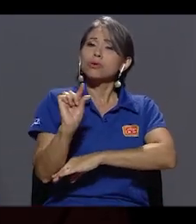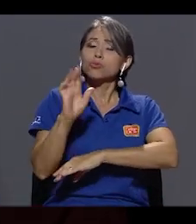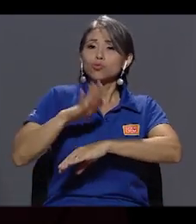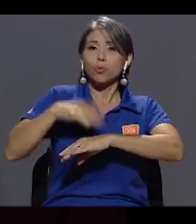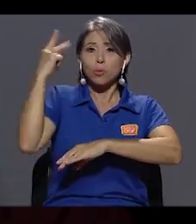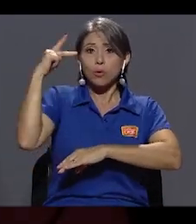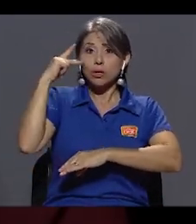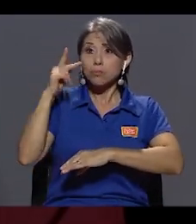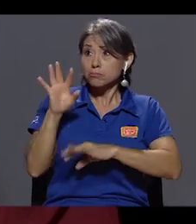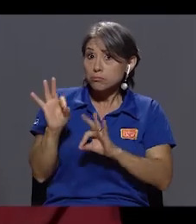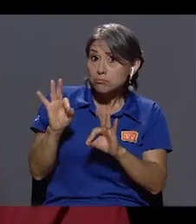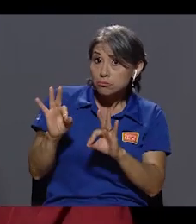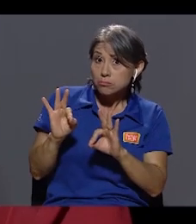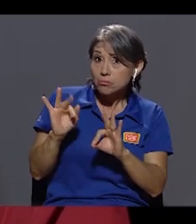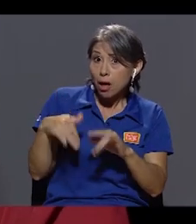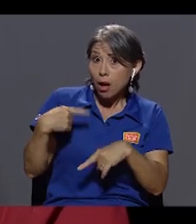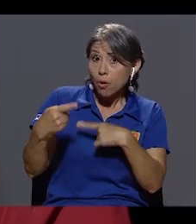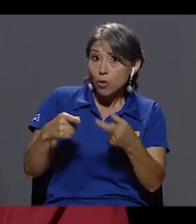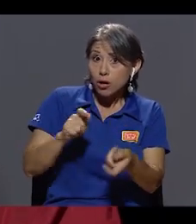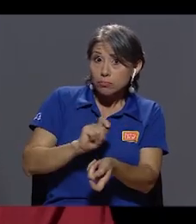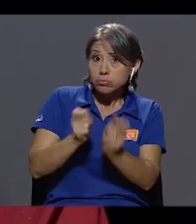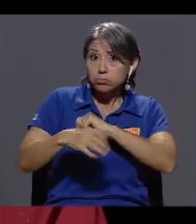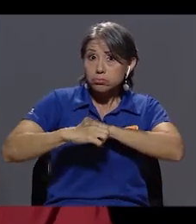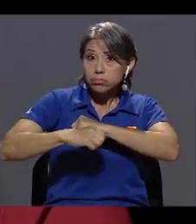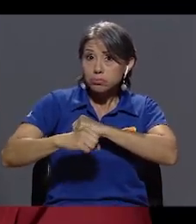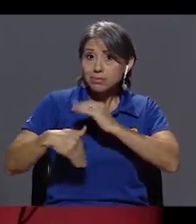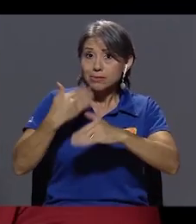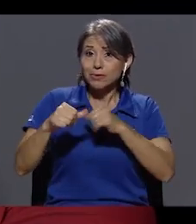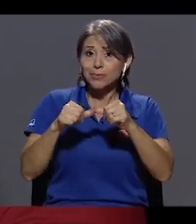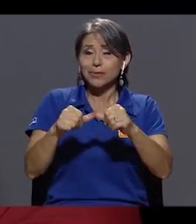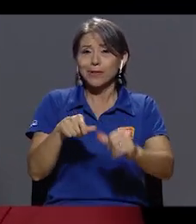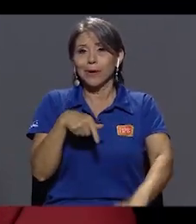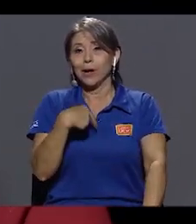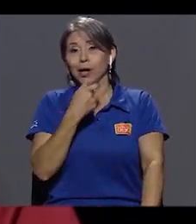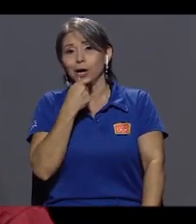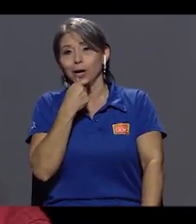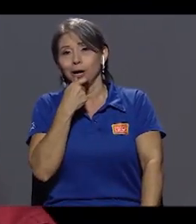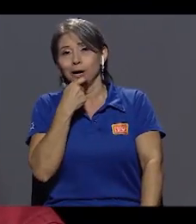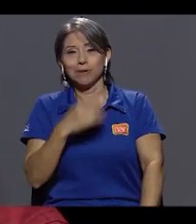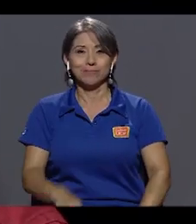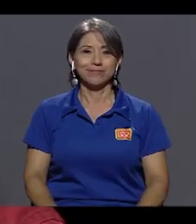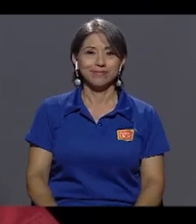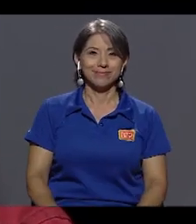¿Le parece que vayamos a un cambio comercial? Y ya regresamos. ¡Ajajajaja!